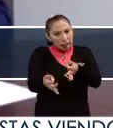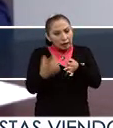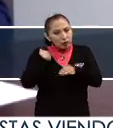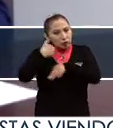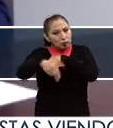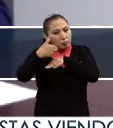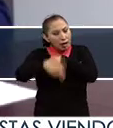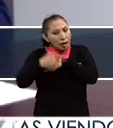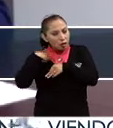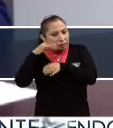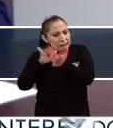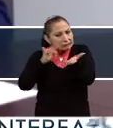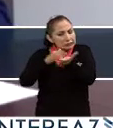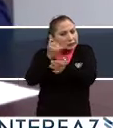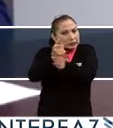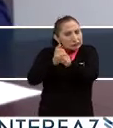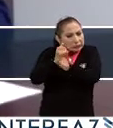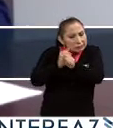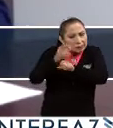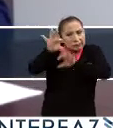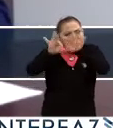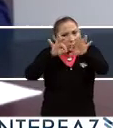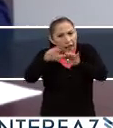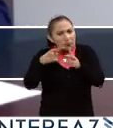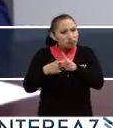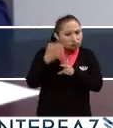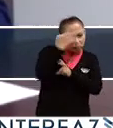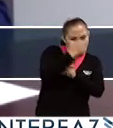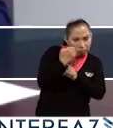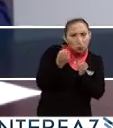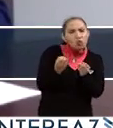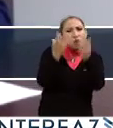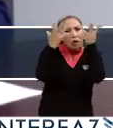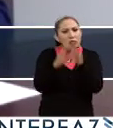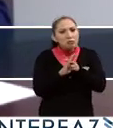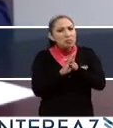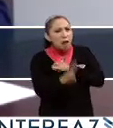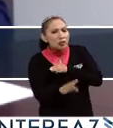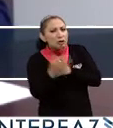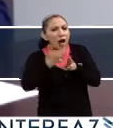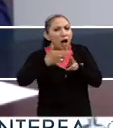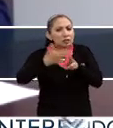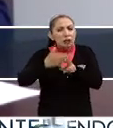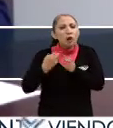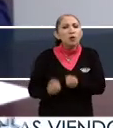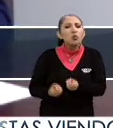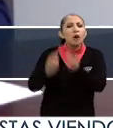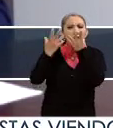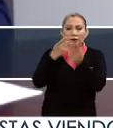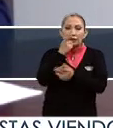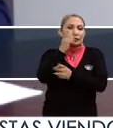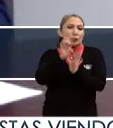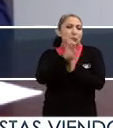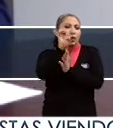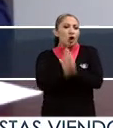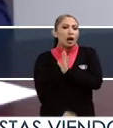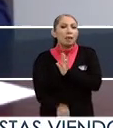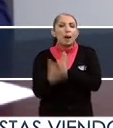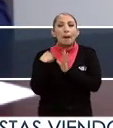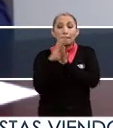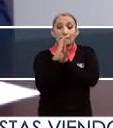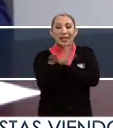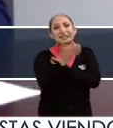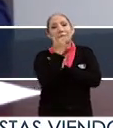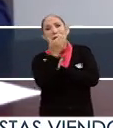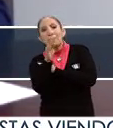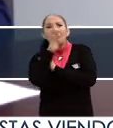datos, hacia el uso de la información, desde la medición de la migración hasta la medición, cuando decimos que la migración